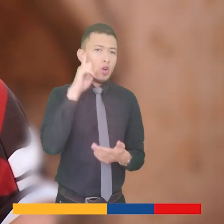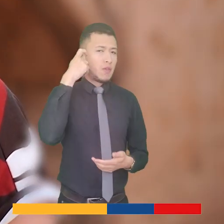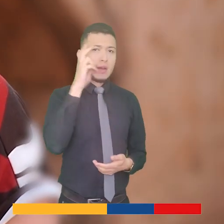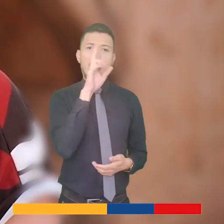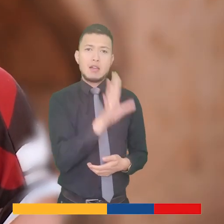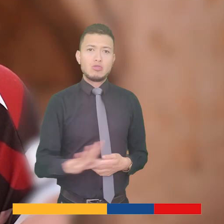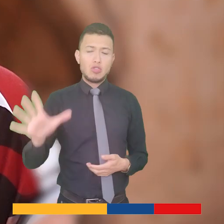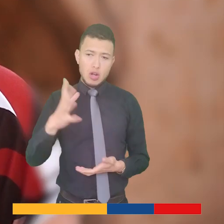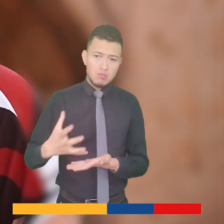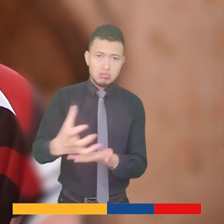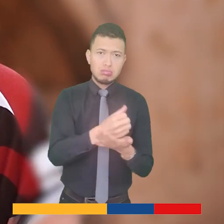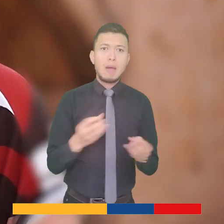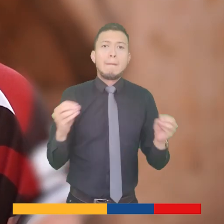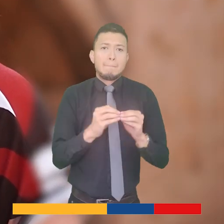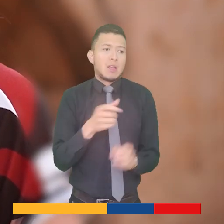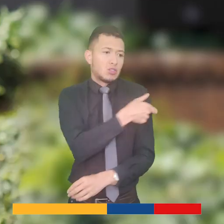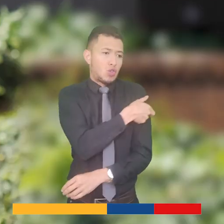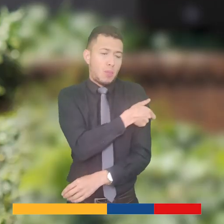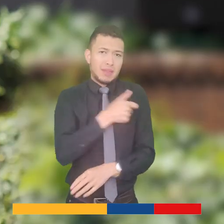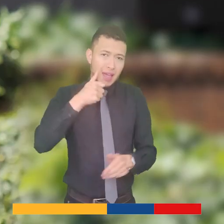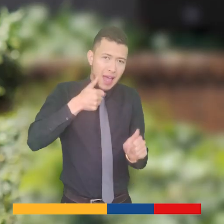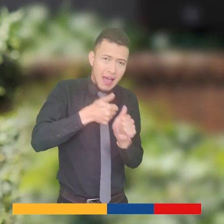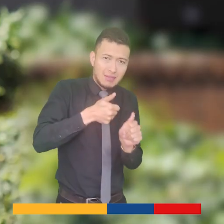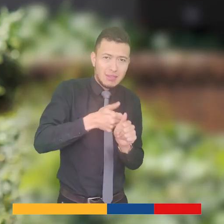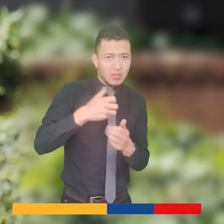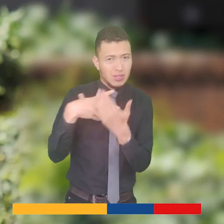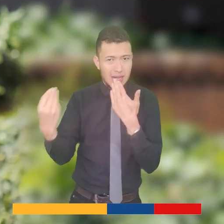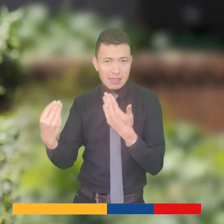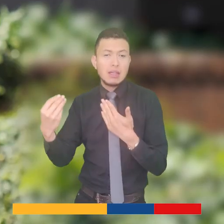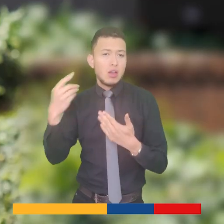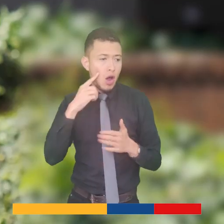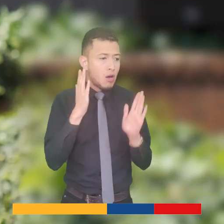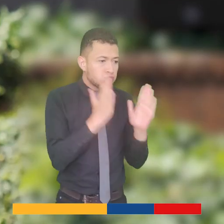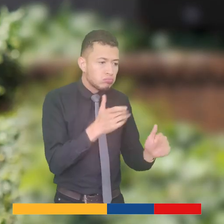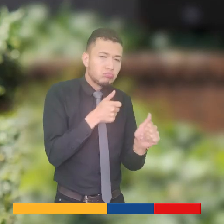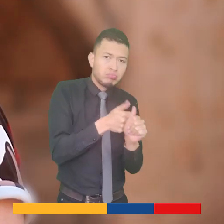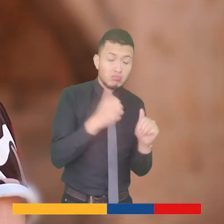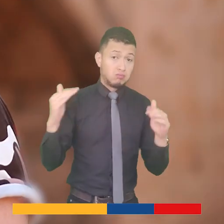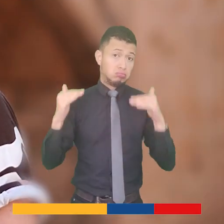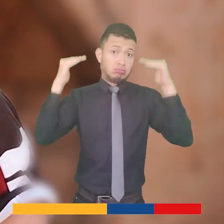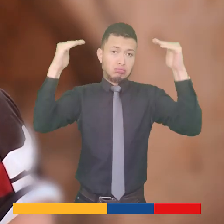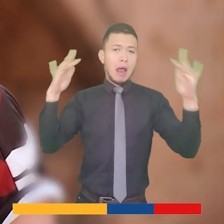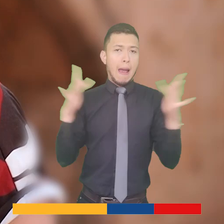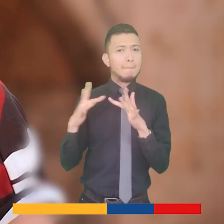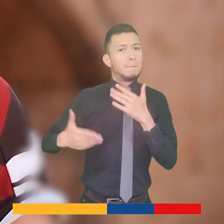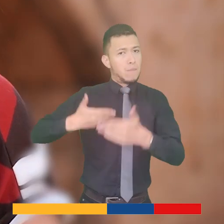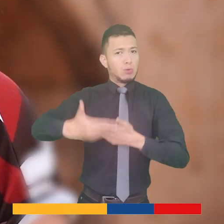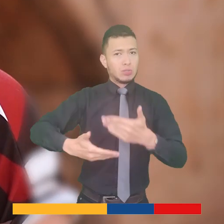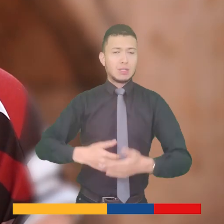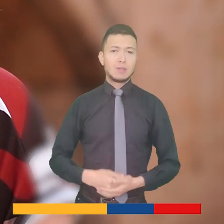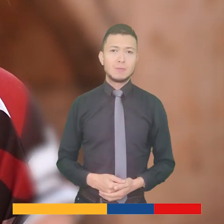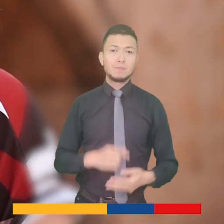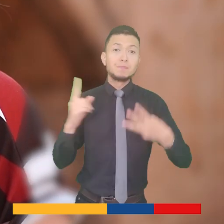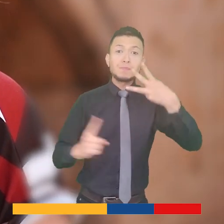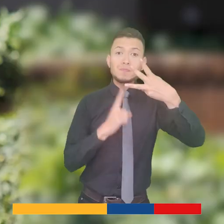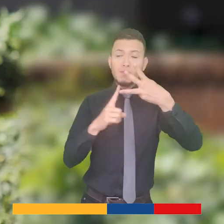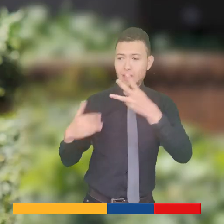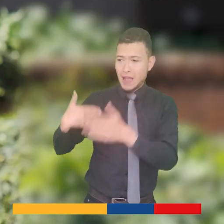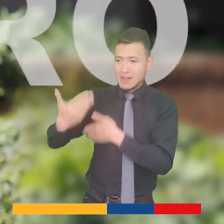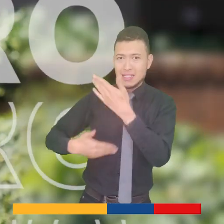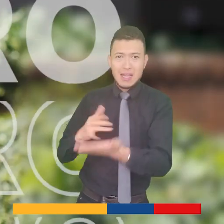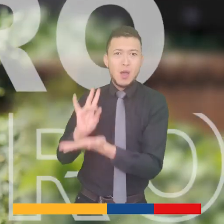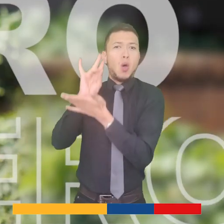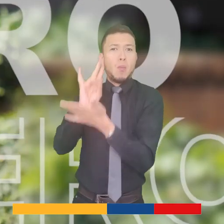retroalimentado la propuesta del Gobierno Nacional, además de contar con un comité asesor externo de alto nivel que ha venido acompañando este proceso.